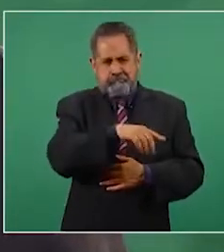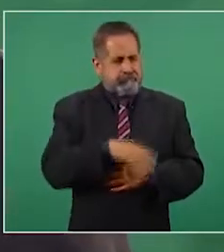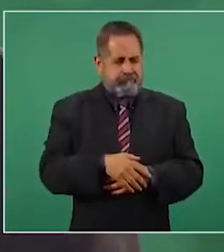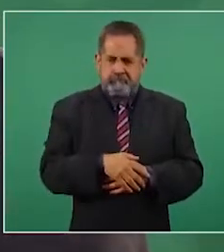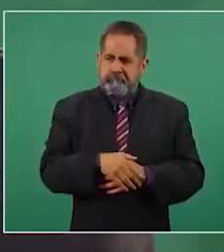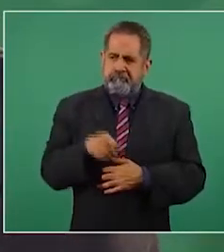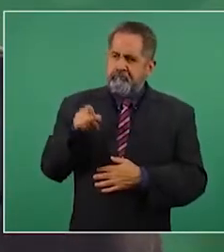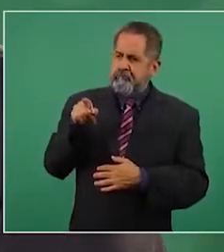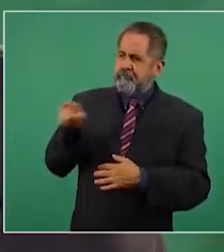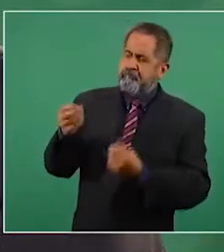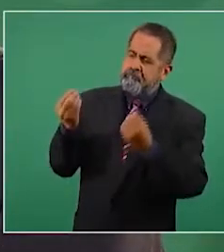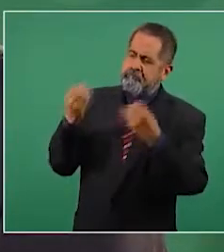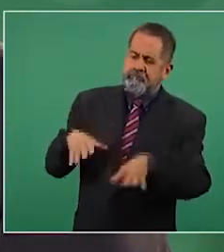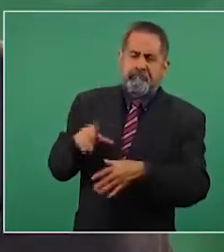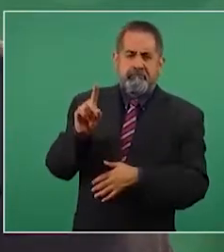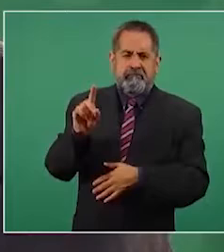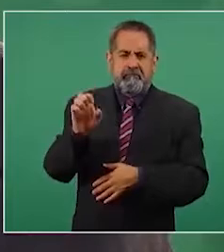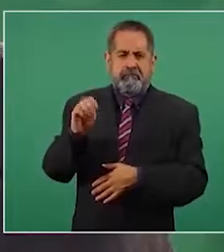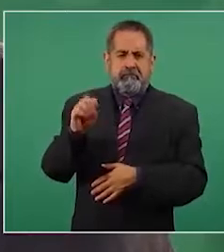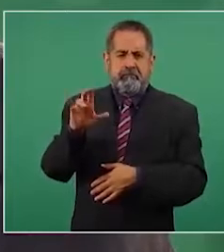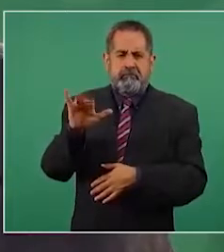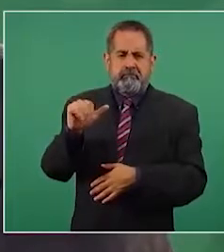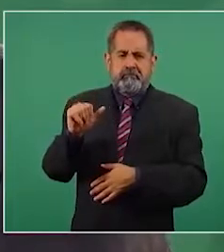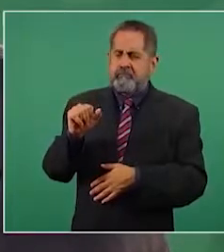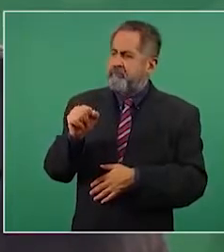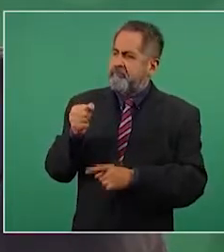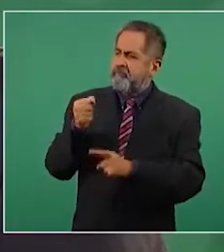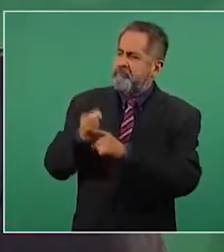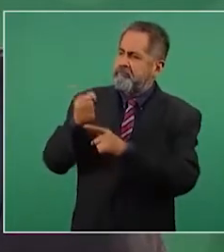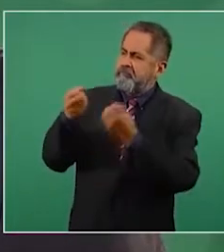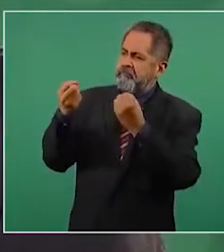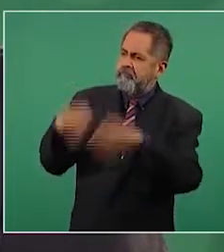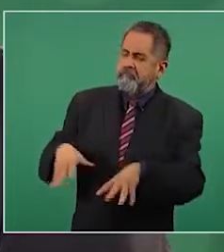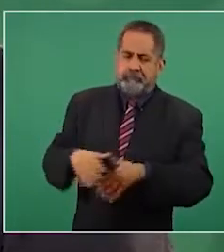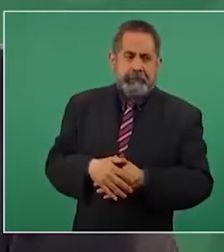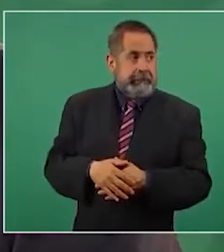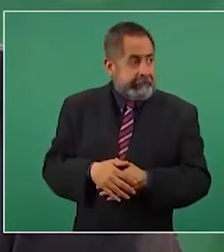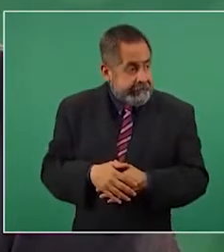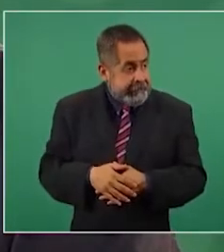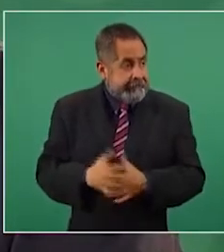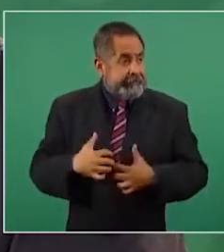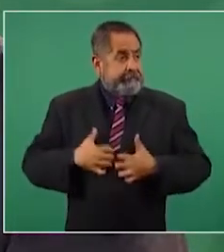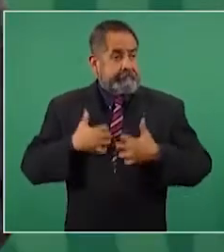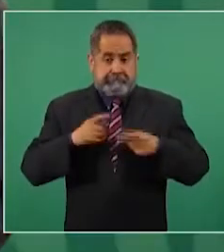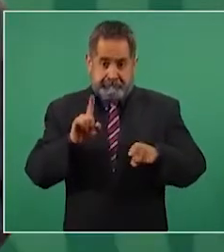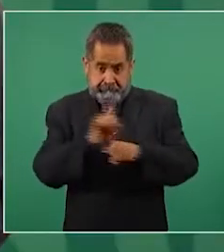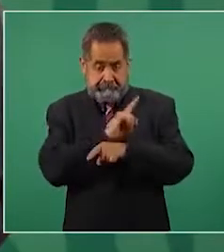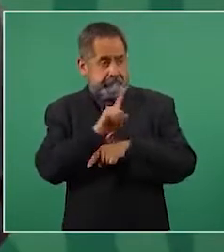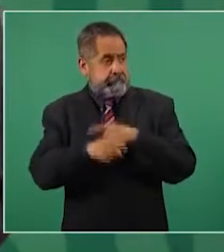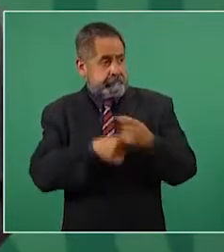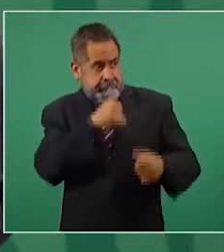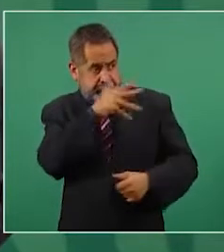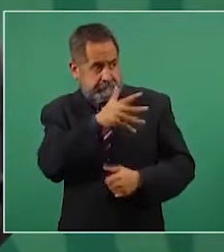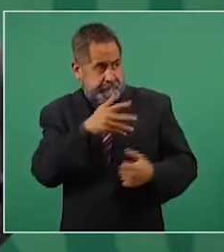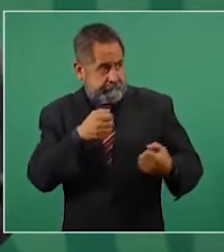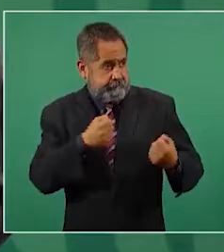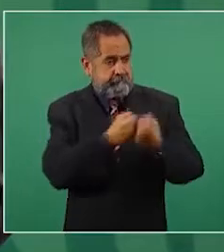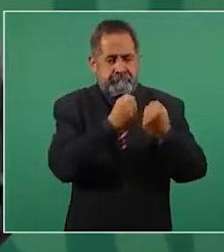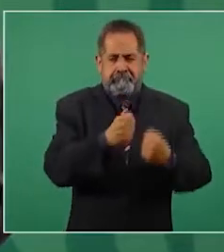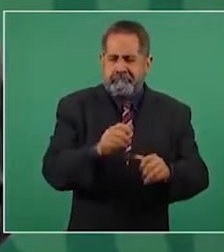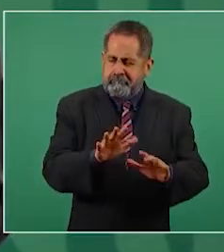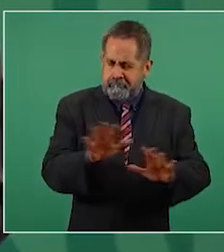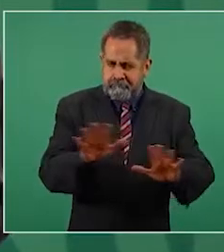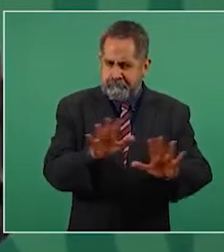democracia, pero que no hay que caer en la provocación, que hay que aceptar